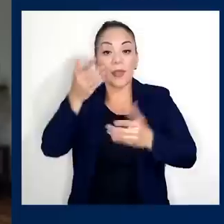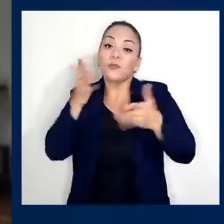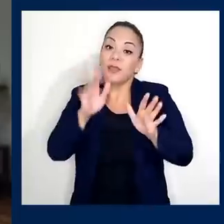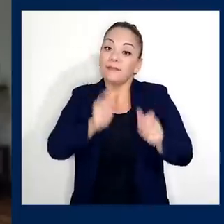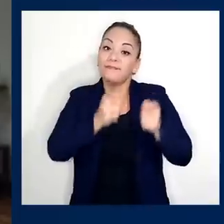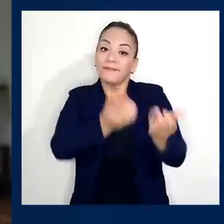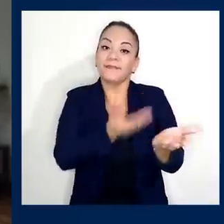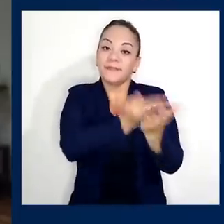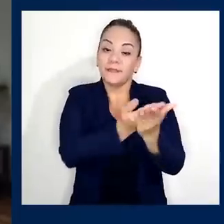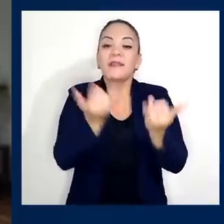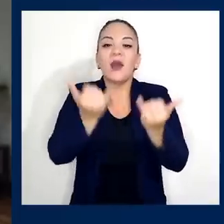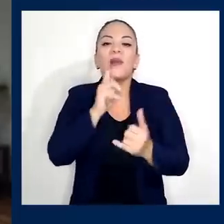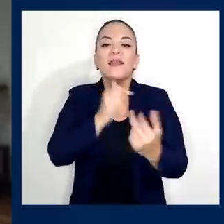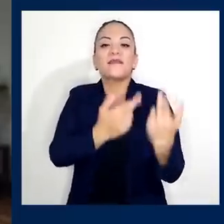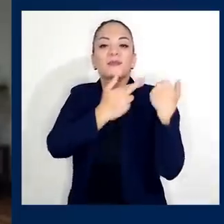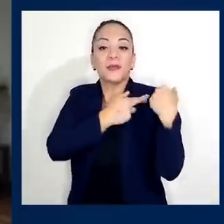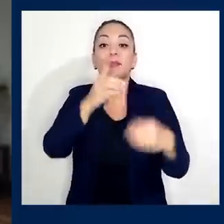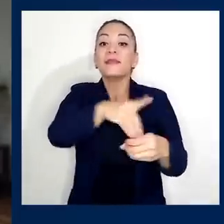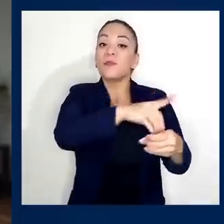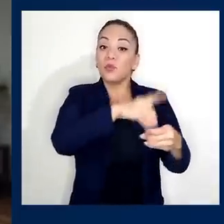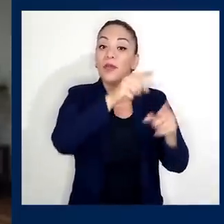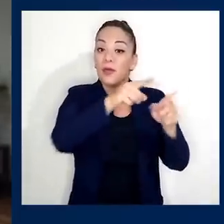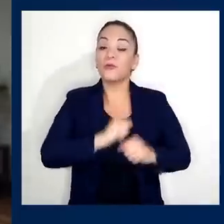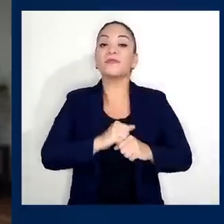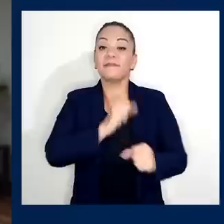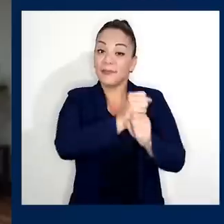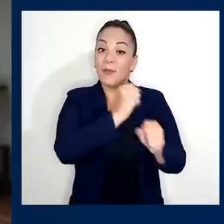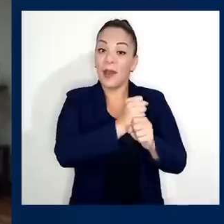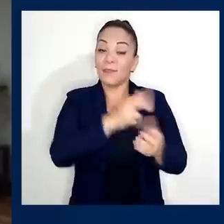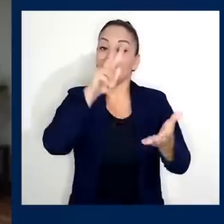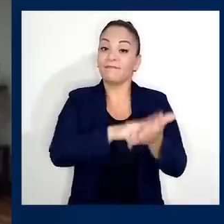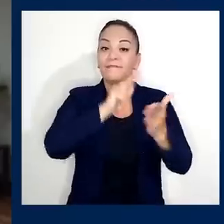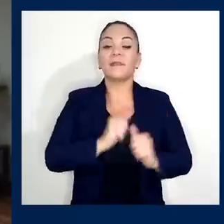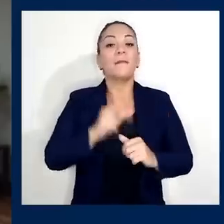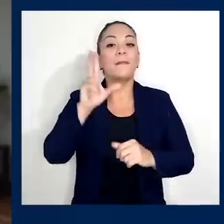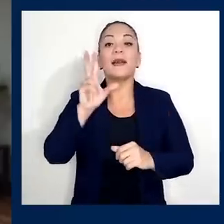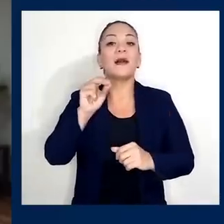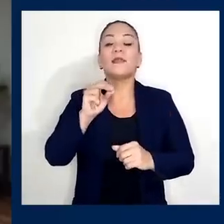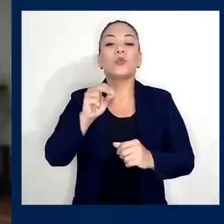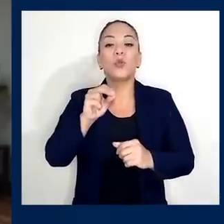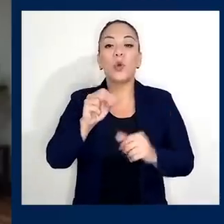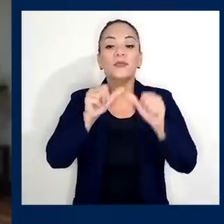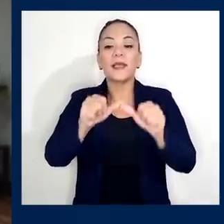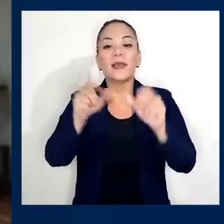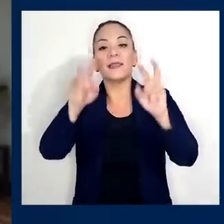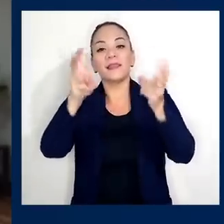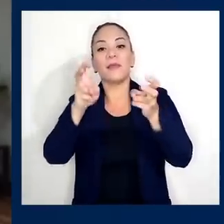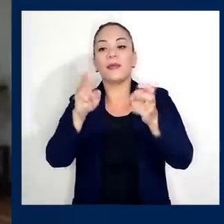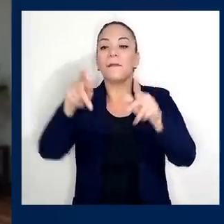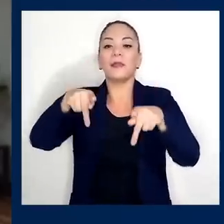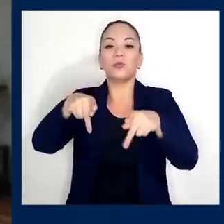Le toca a los diputados hacer su tarea contra la evasión fiscal, la injusticia perenne de nuestro sistema tributario,